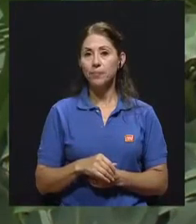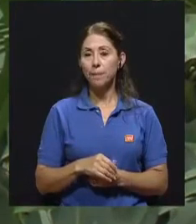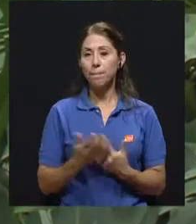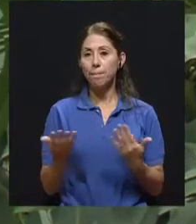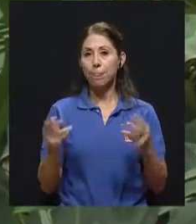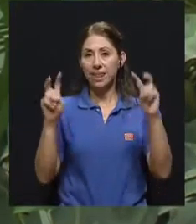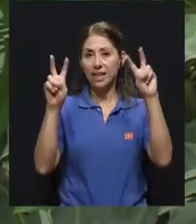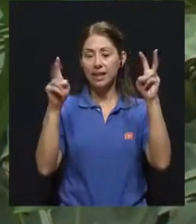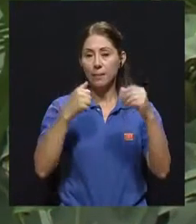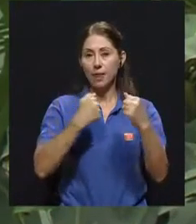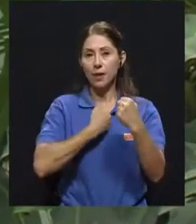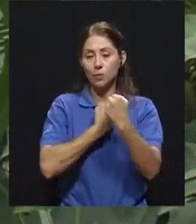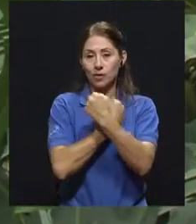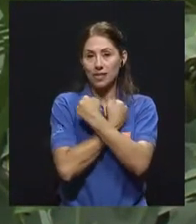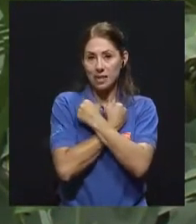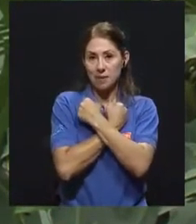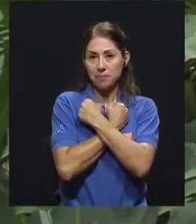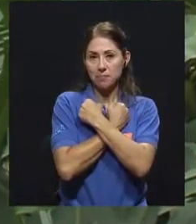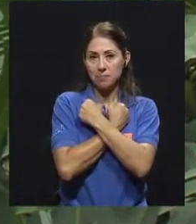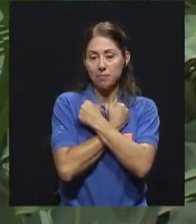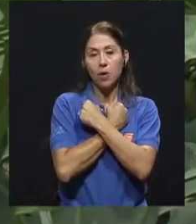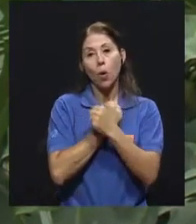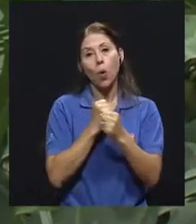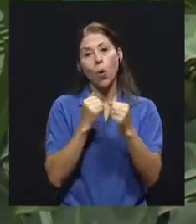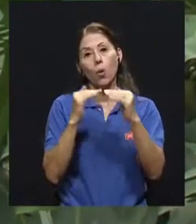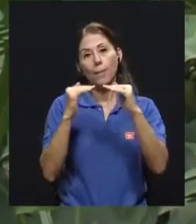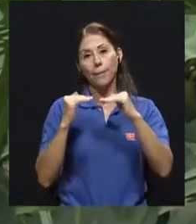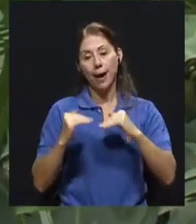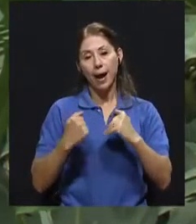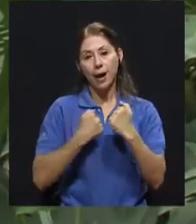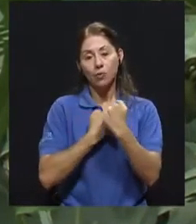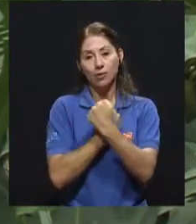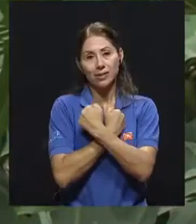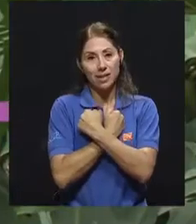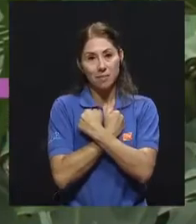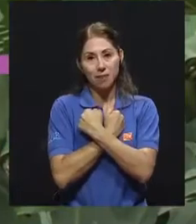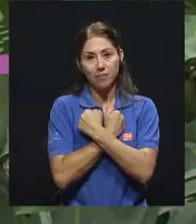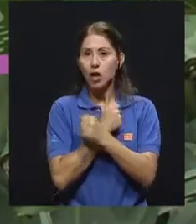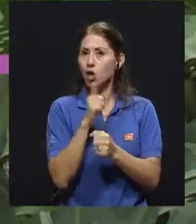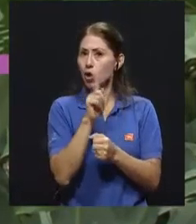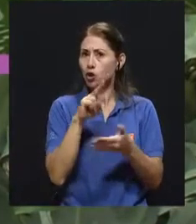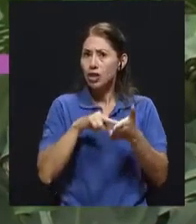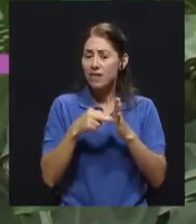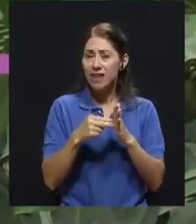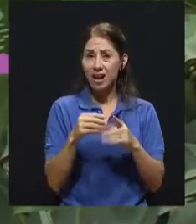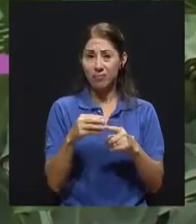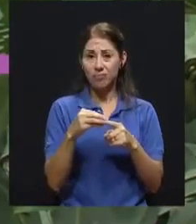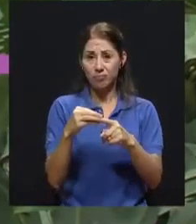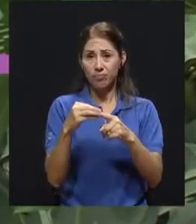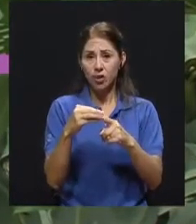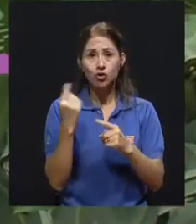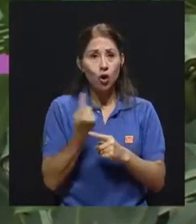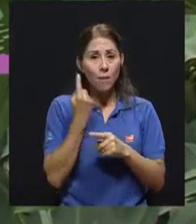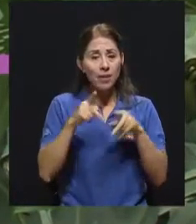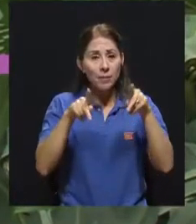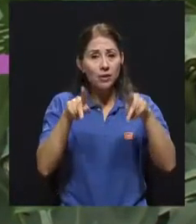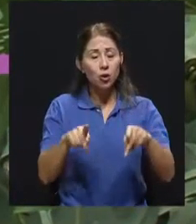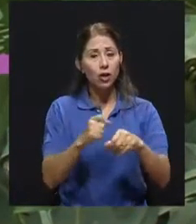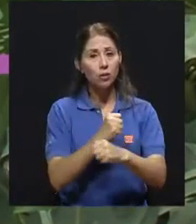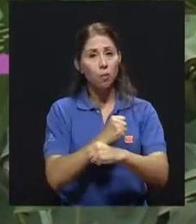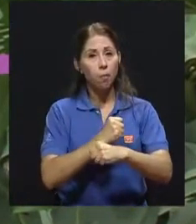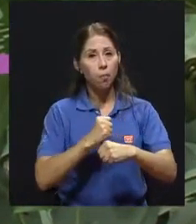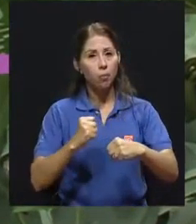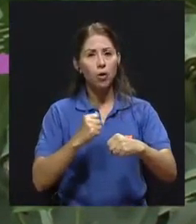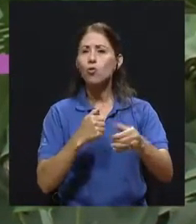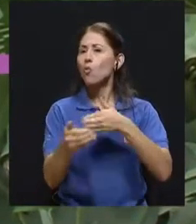el tema de la autoestima y baja autoestima no es una vulnerabilidad exclusiva de personas con obesidad. Todas las personas, tarde o